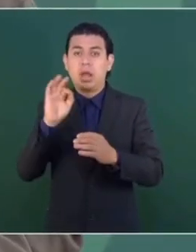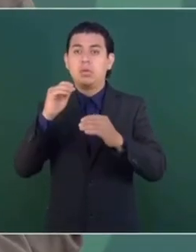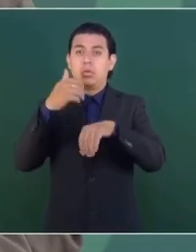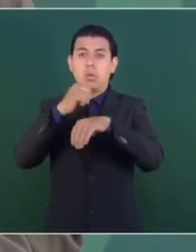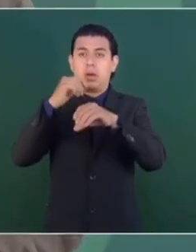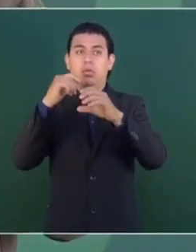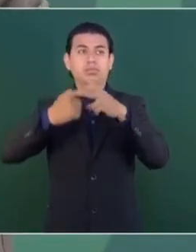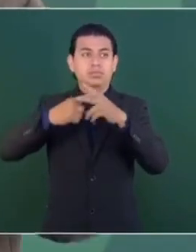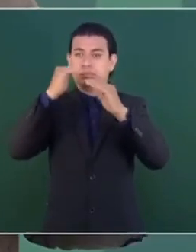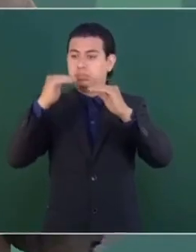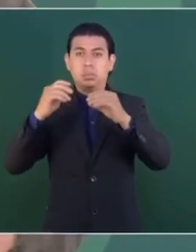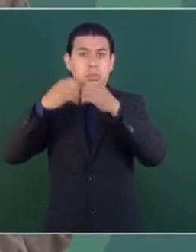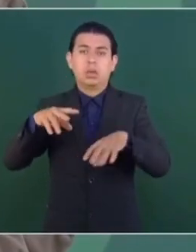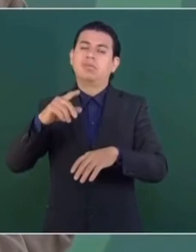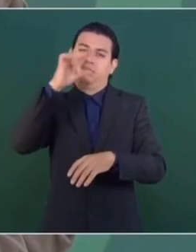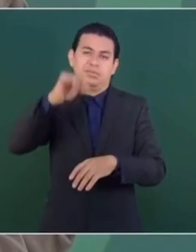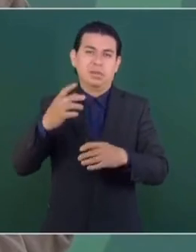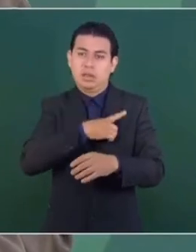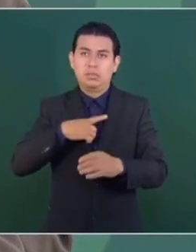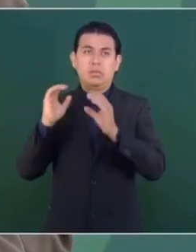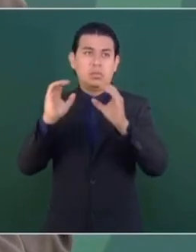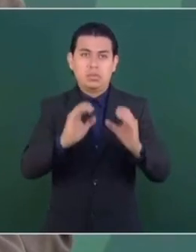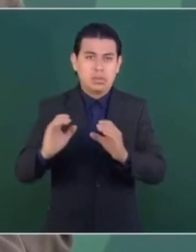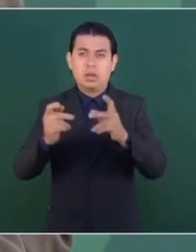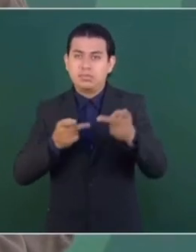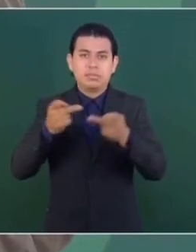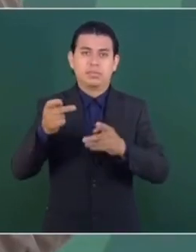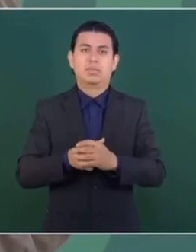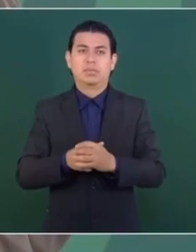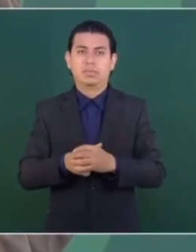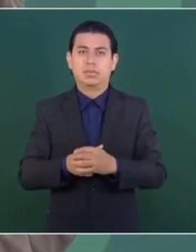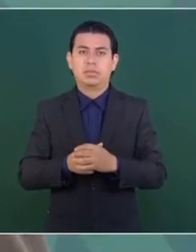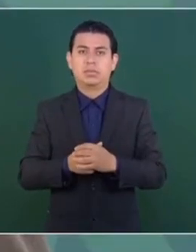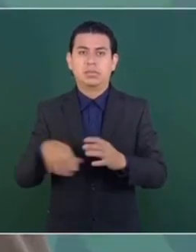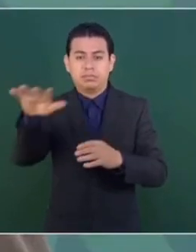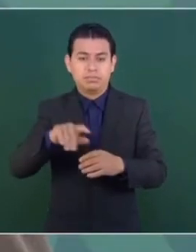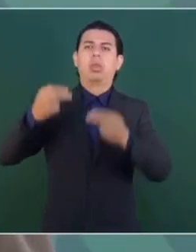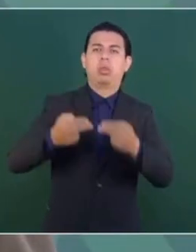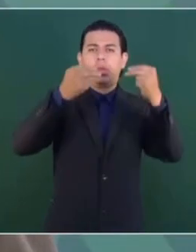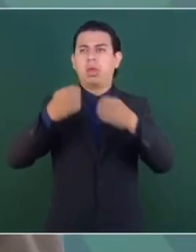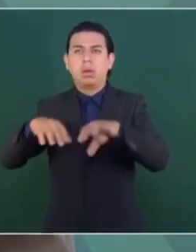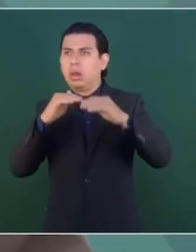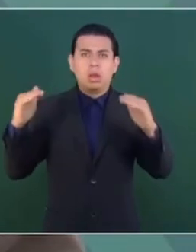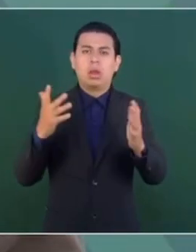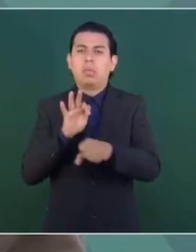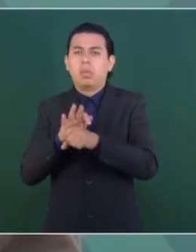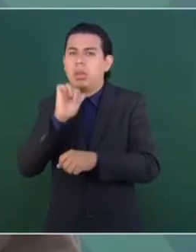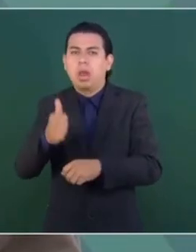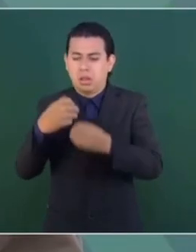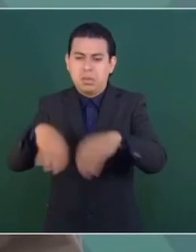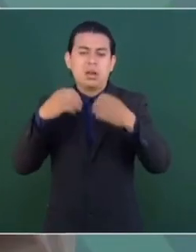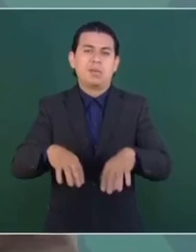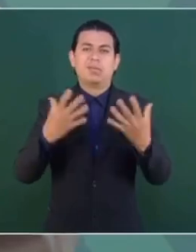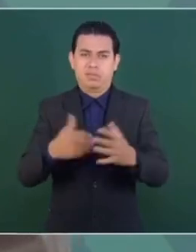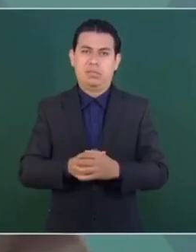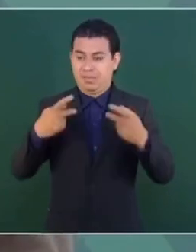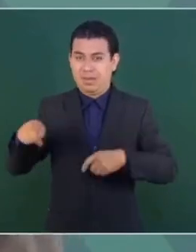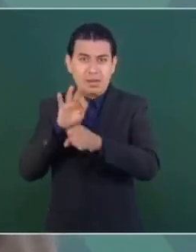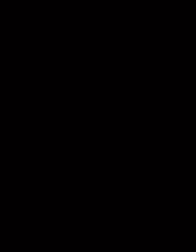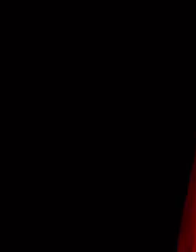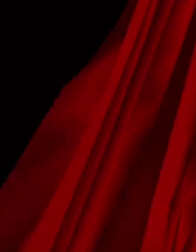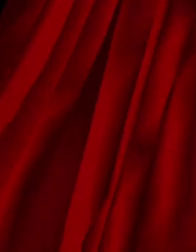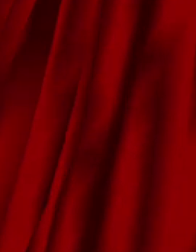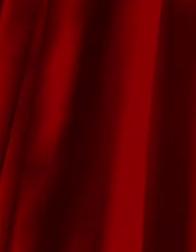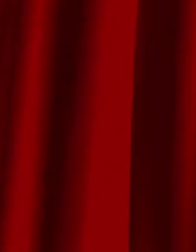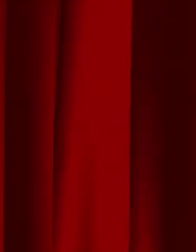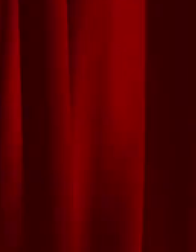y todo lo dejamos al mercado, pues es como la libertad del zorro en el gallinero. No se protege a la gente, no se protege a